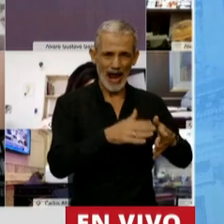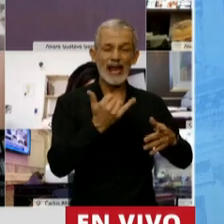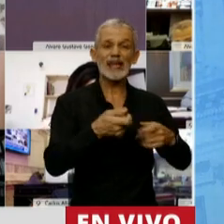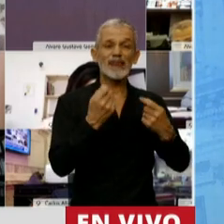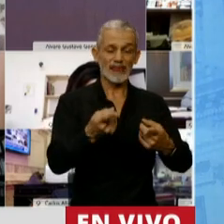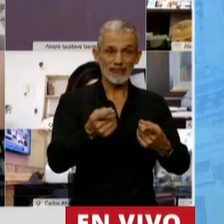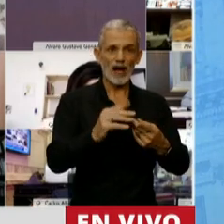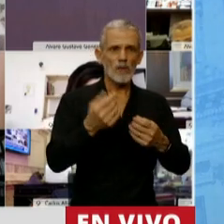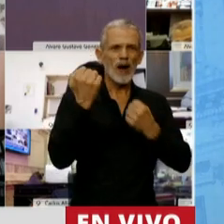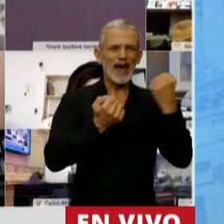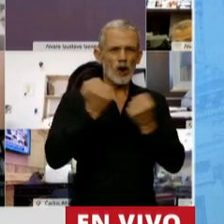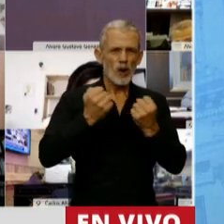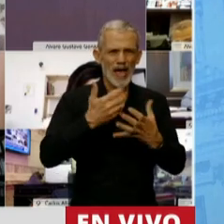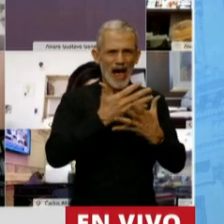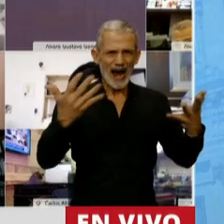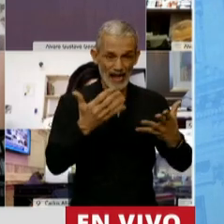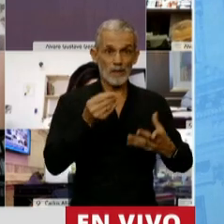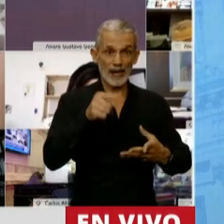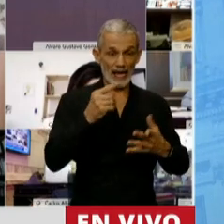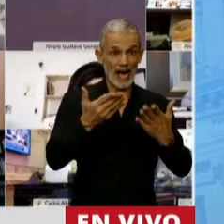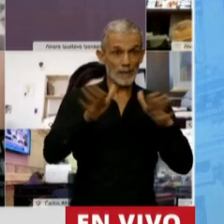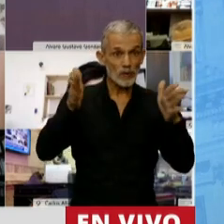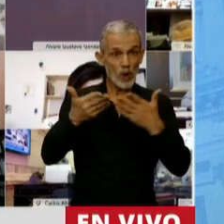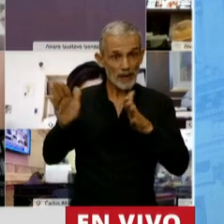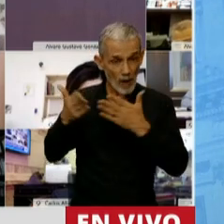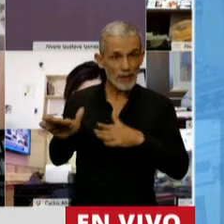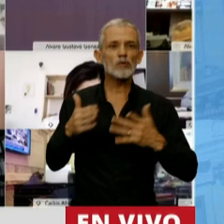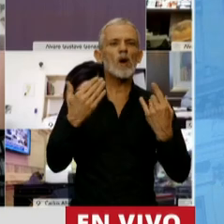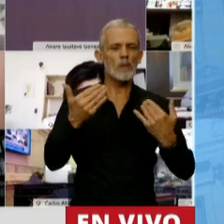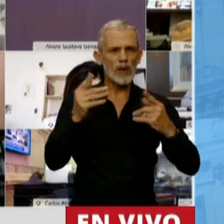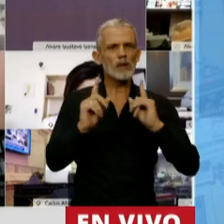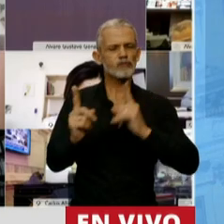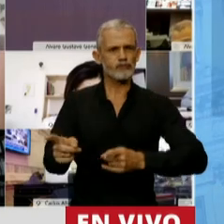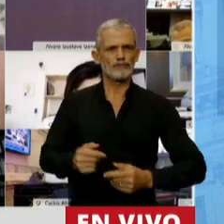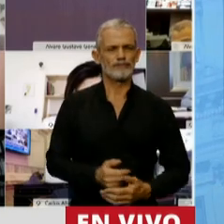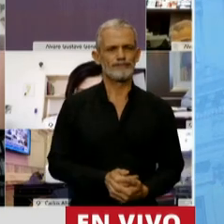fortalecer la macroeconomía para que esa apertura sea sostenible.